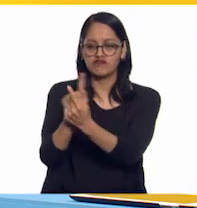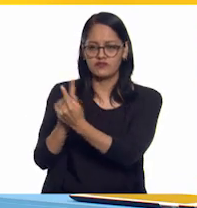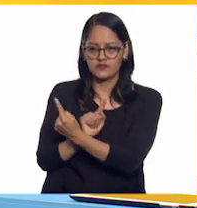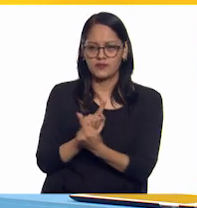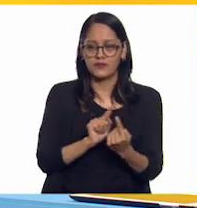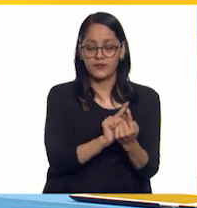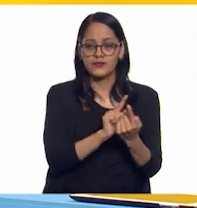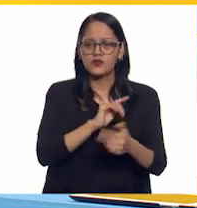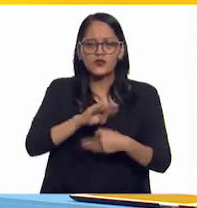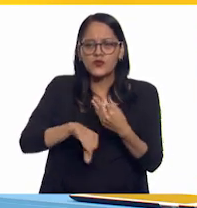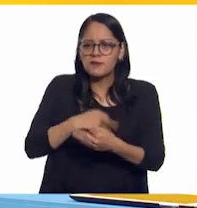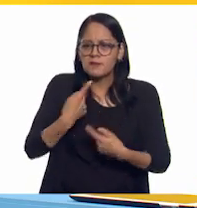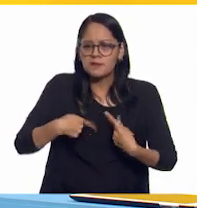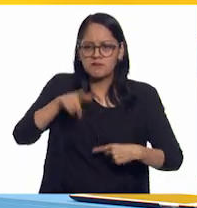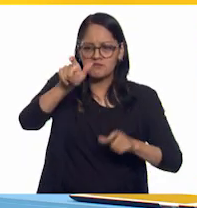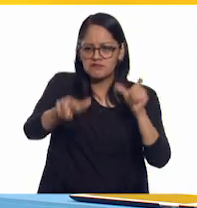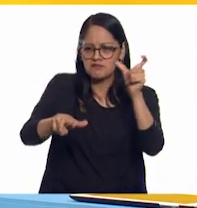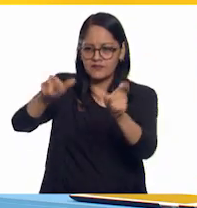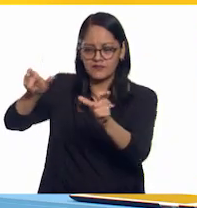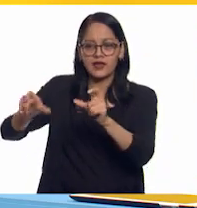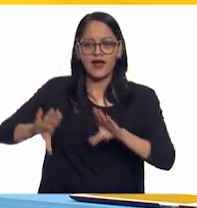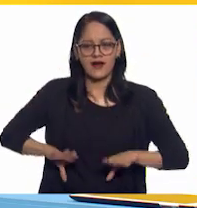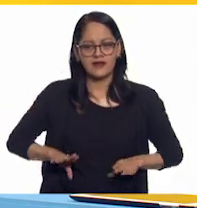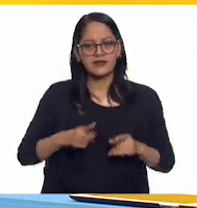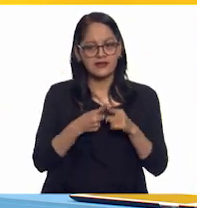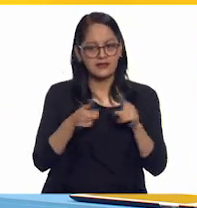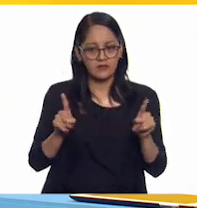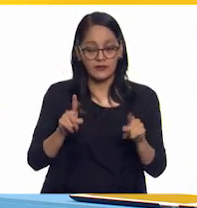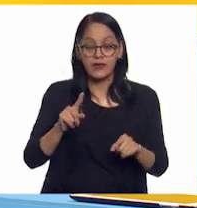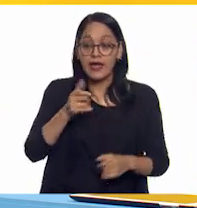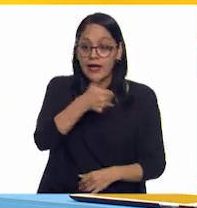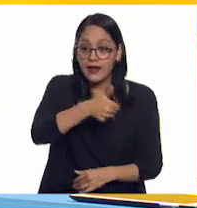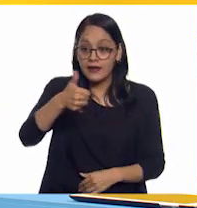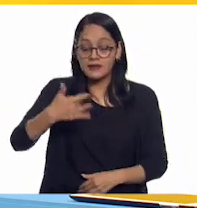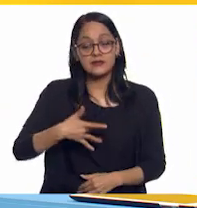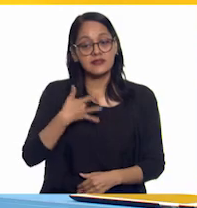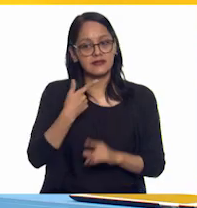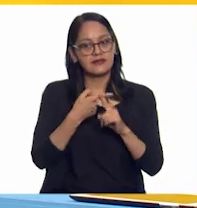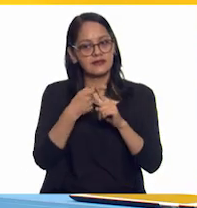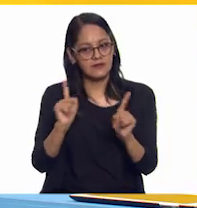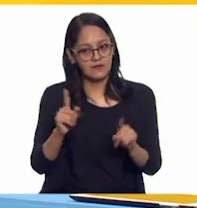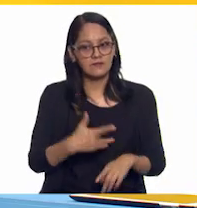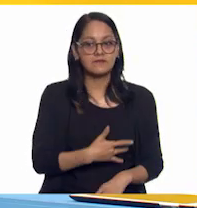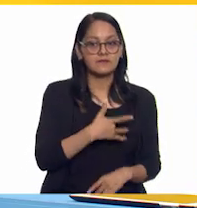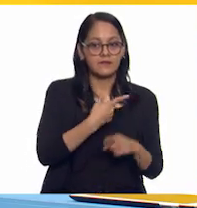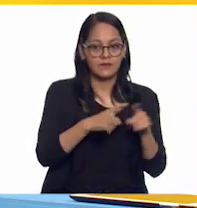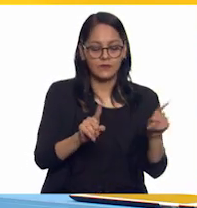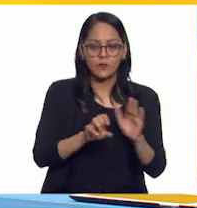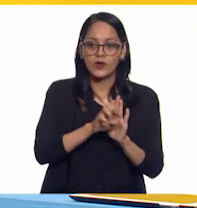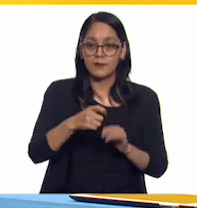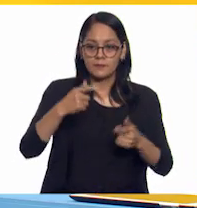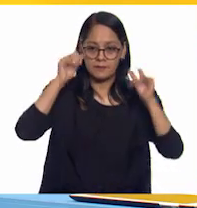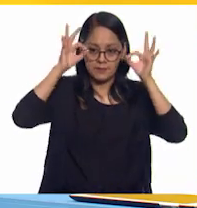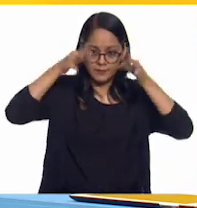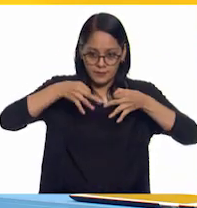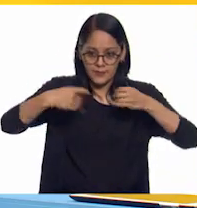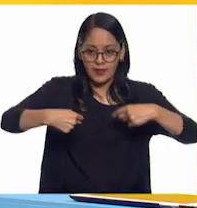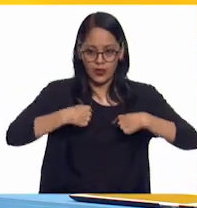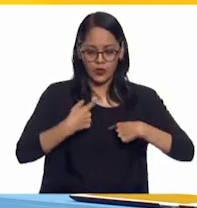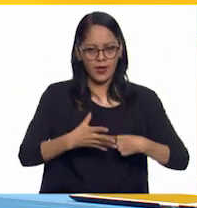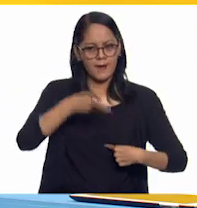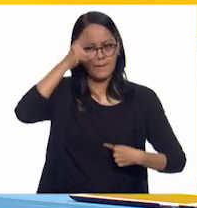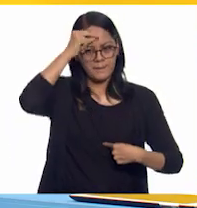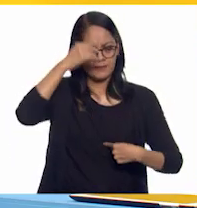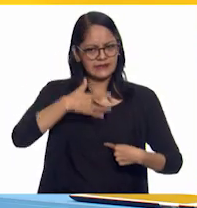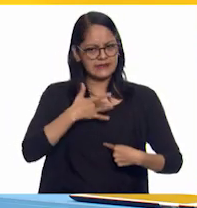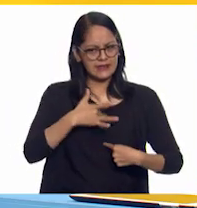y todos sentimos cosas distintas. Por eso, al aprender acerca de nosotros mismos, de nuestras emociones, estados de ánimos